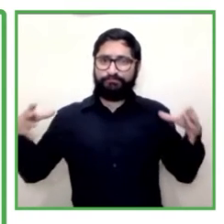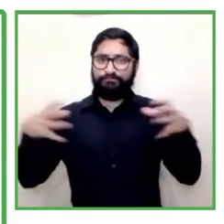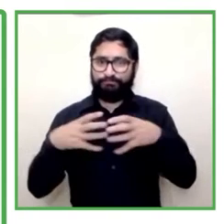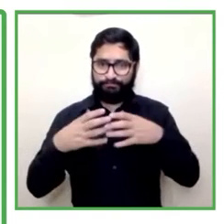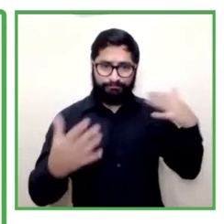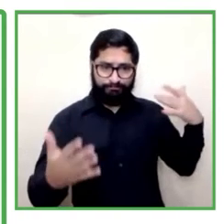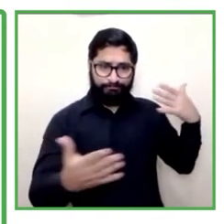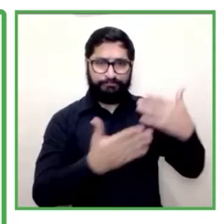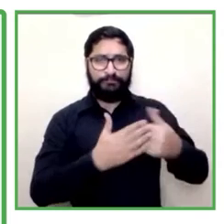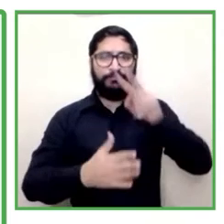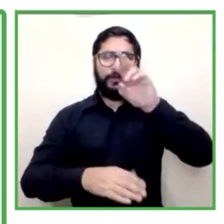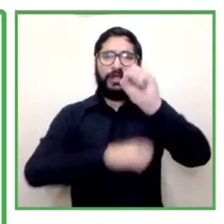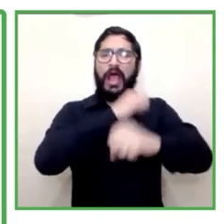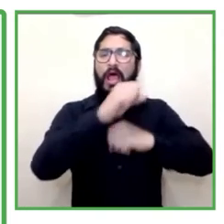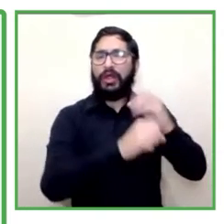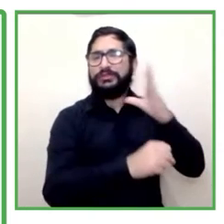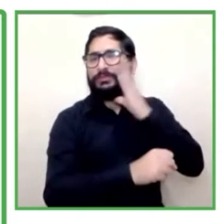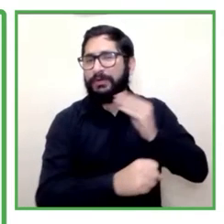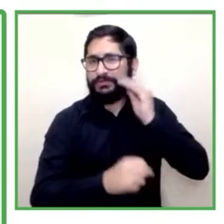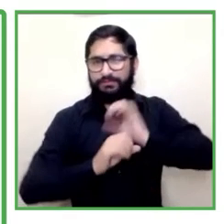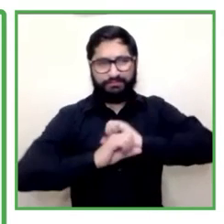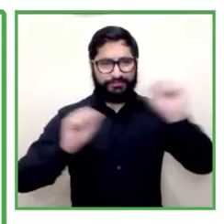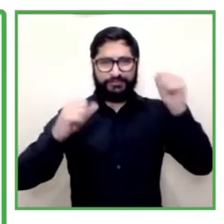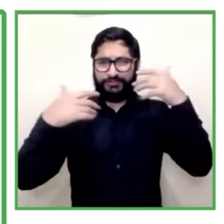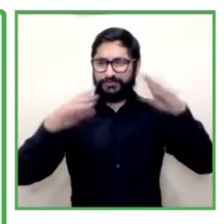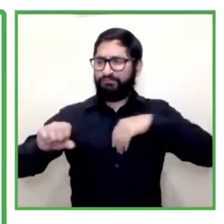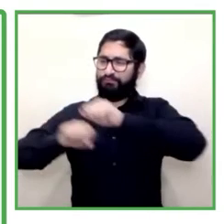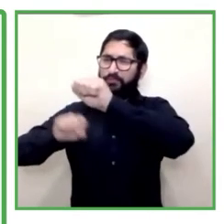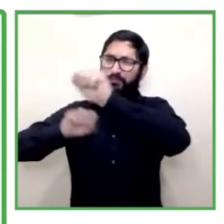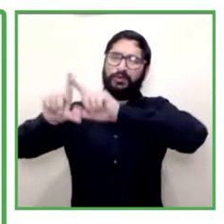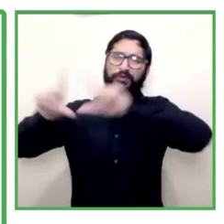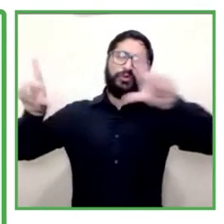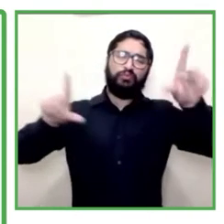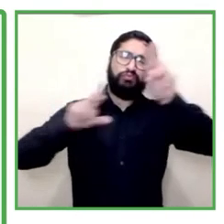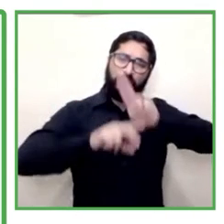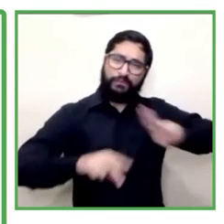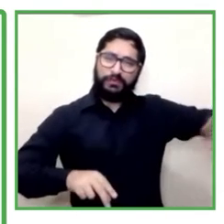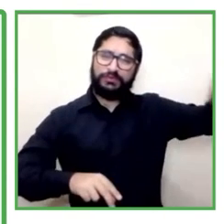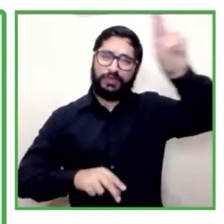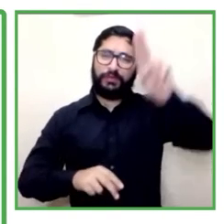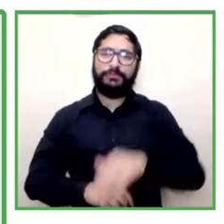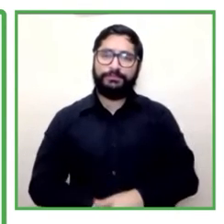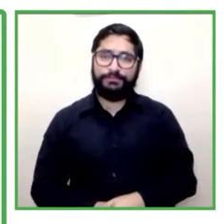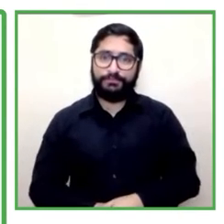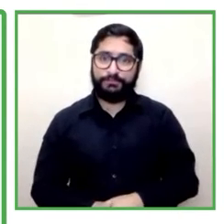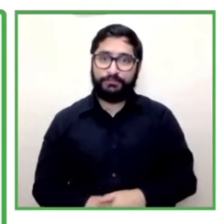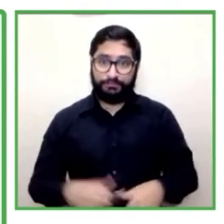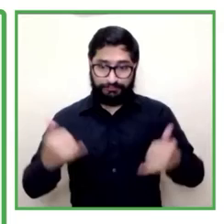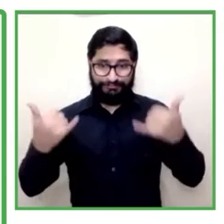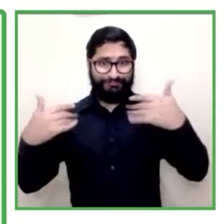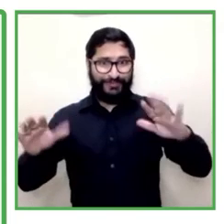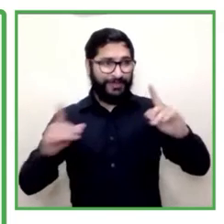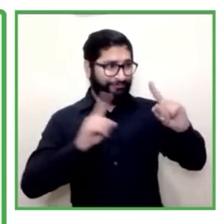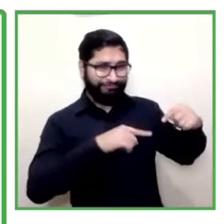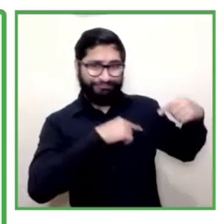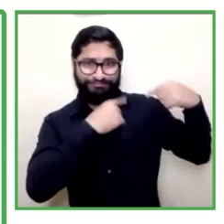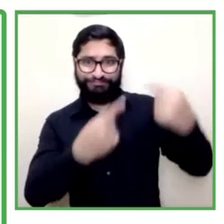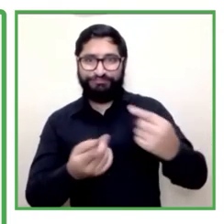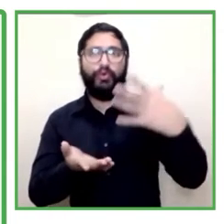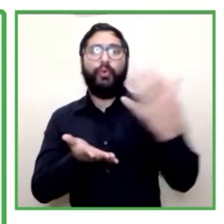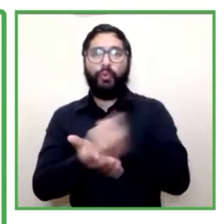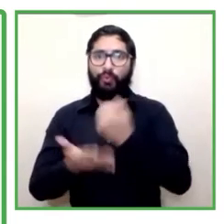logrado rehabilitación psicosocial y procesos de recuperación con muchas personas que antes estaban en situación de calle, que antes